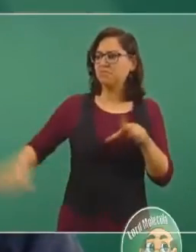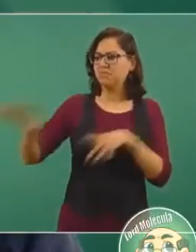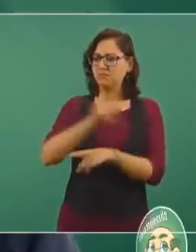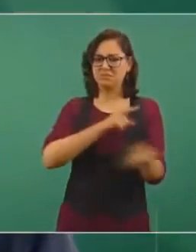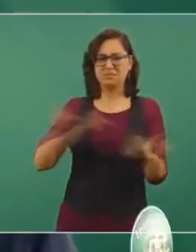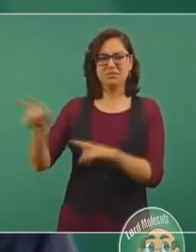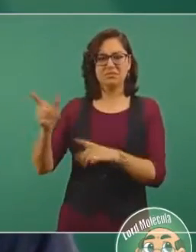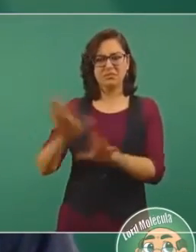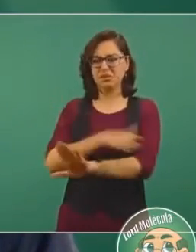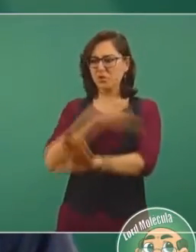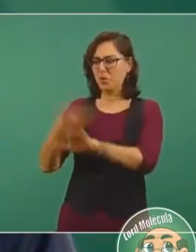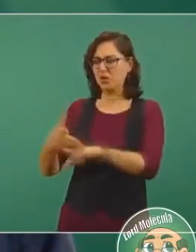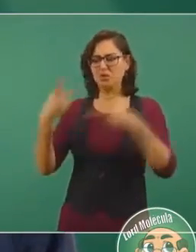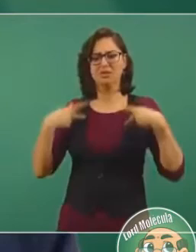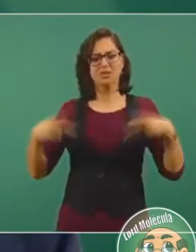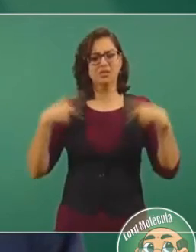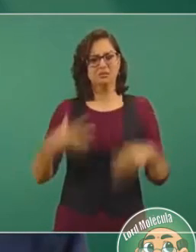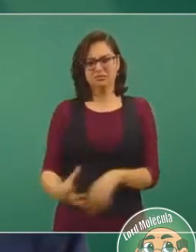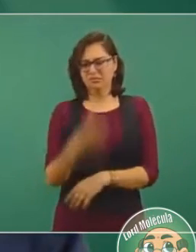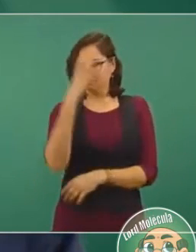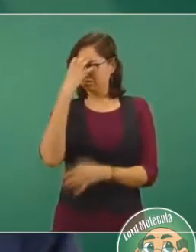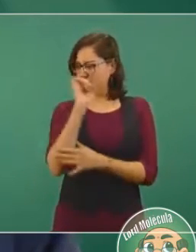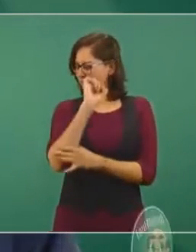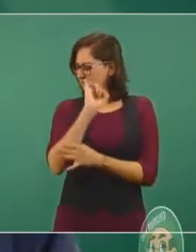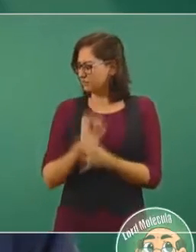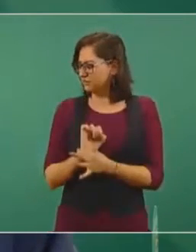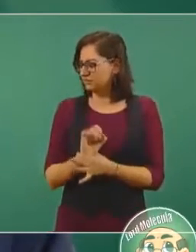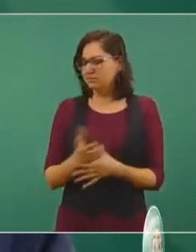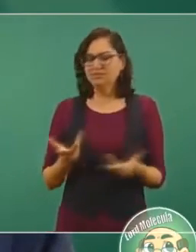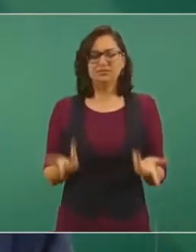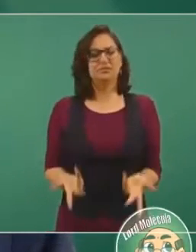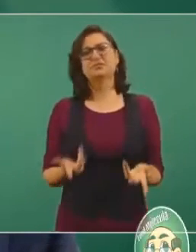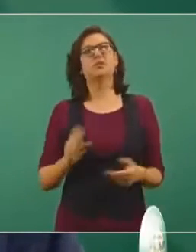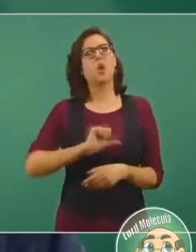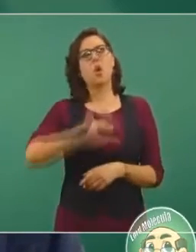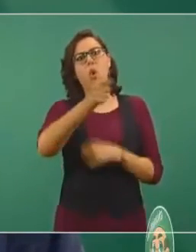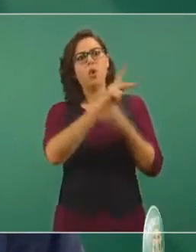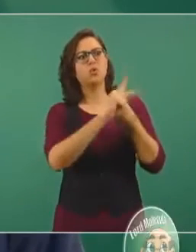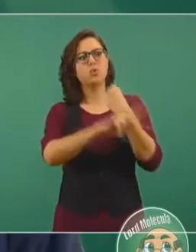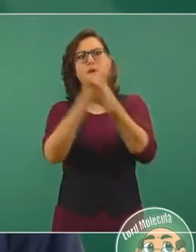es una vergüenza en qué país del mundo